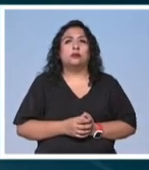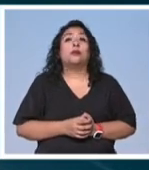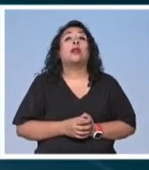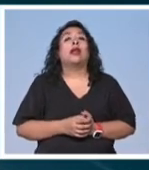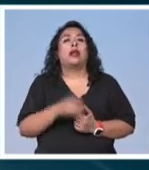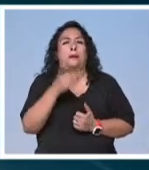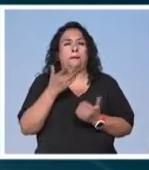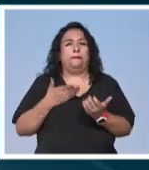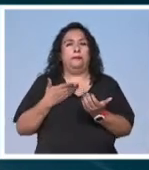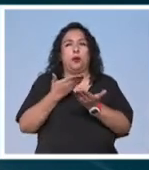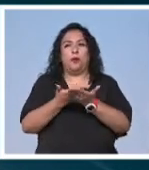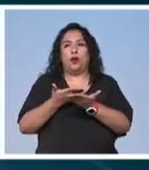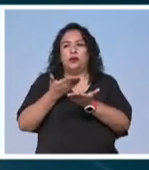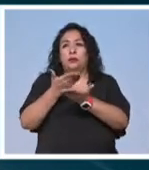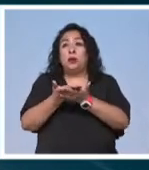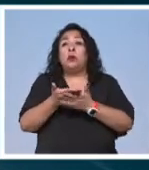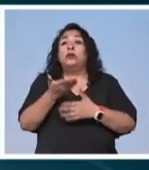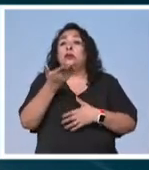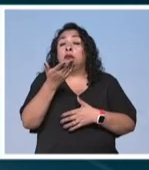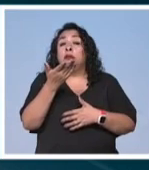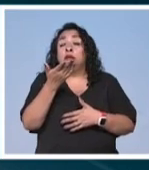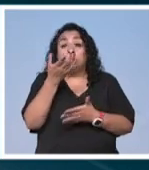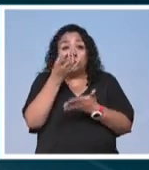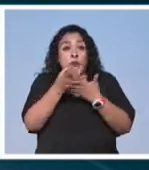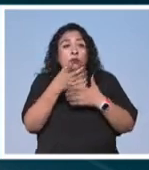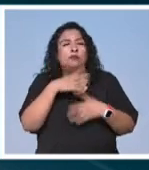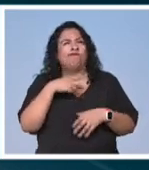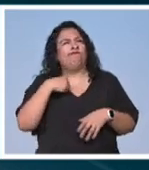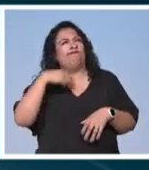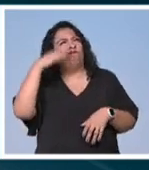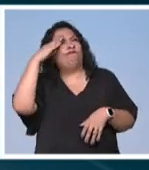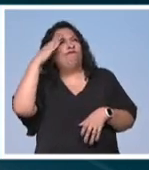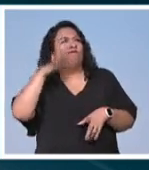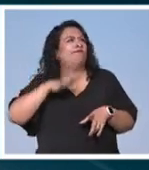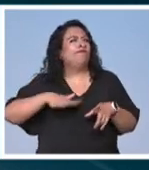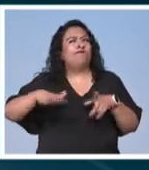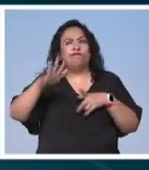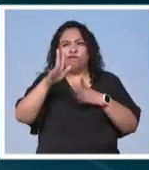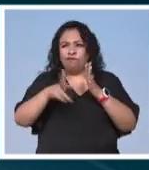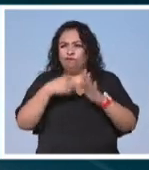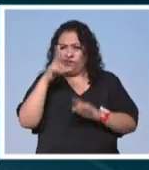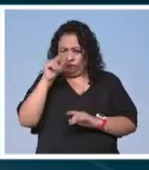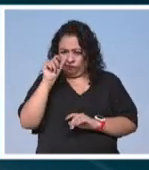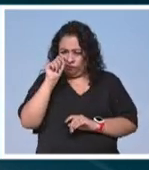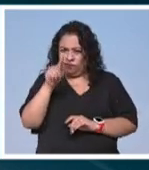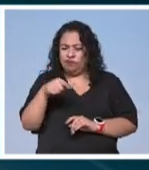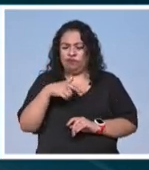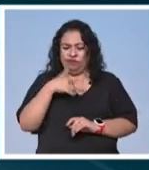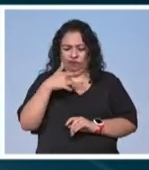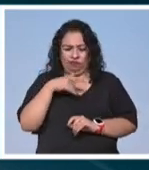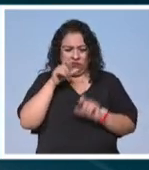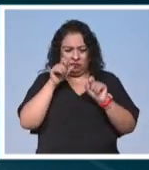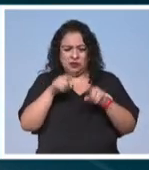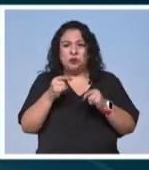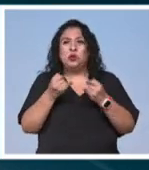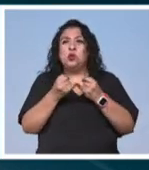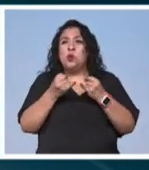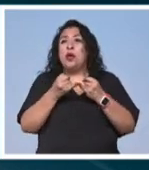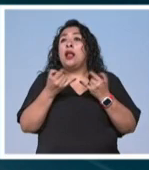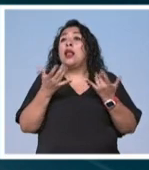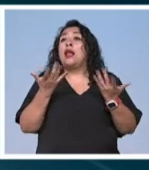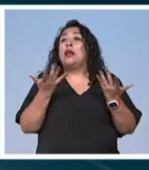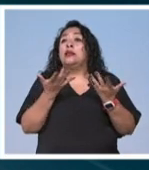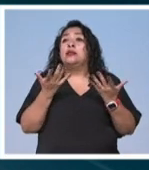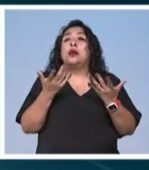Estas propuestas plásticas no sólo harán que replanteemos nuestro entorno sino también nuestra esencia misma y así situarnos